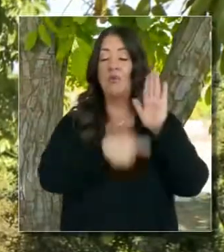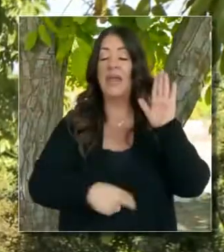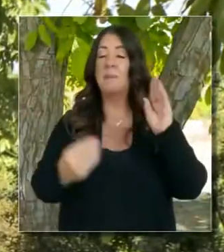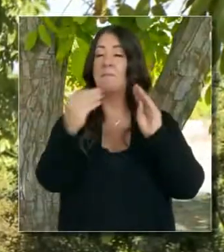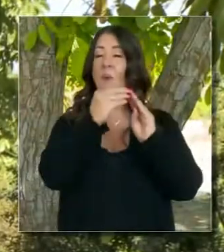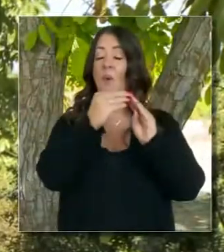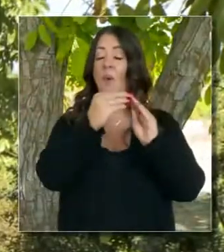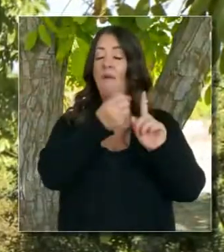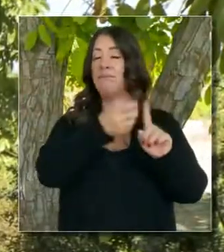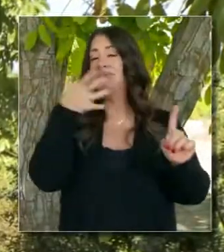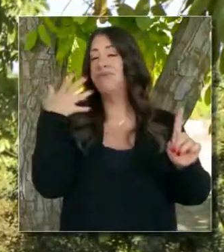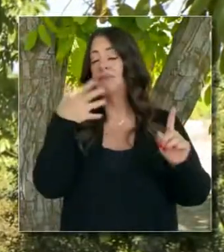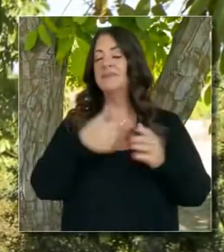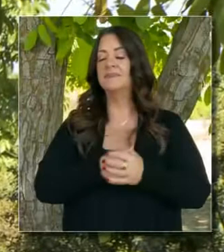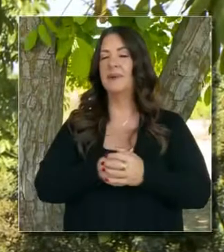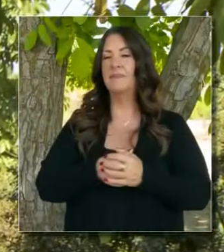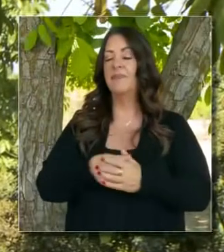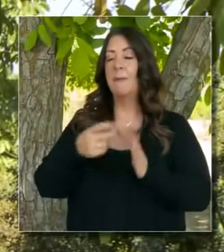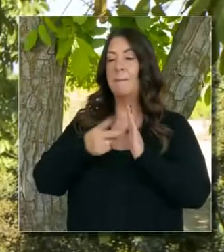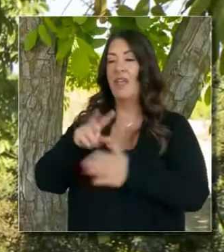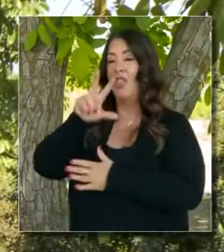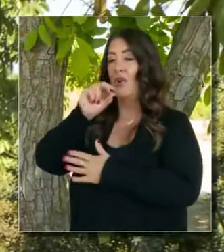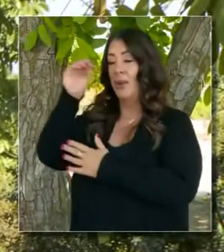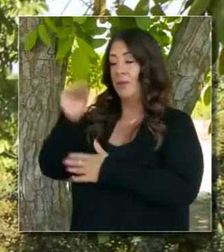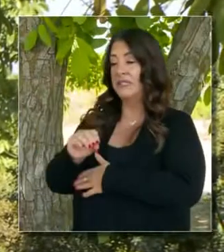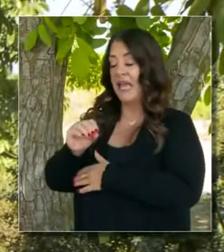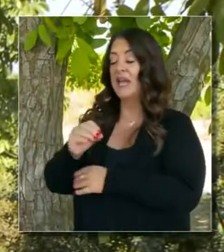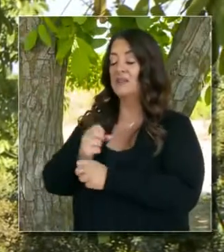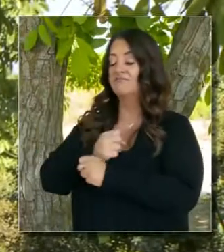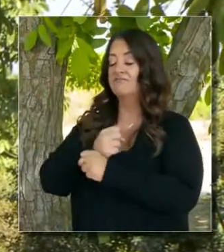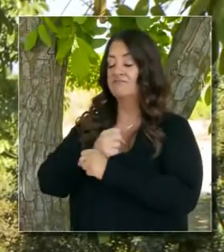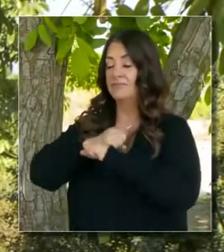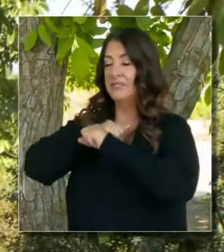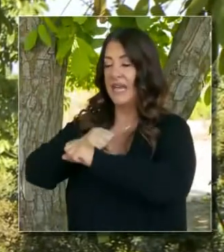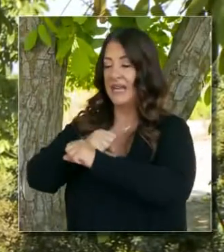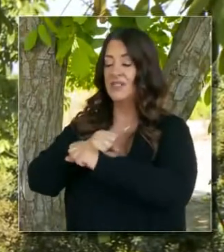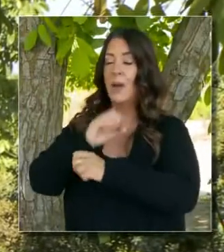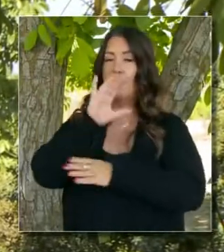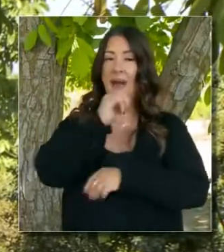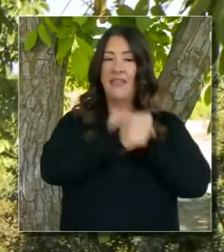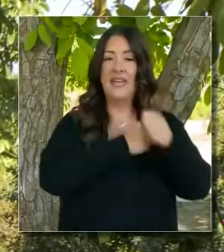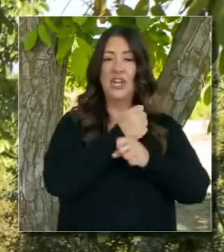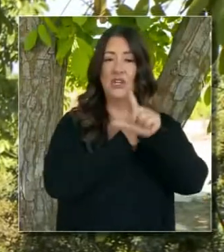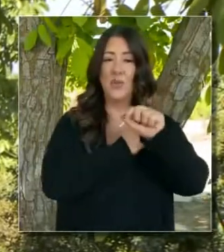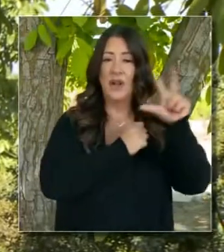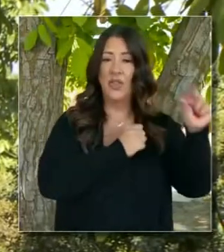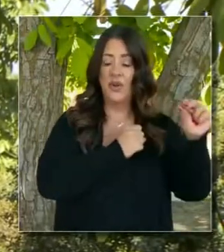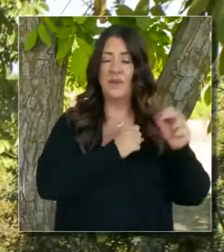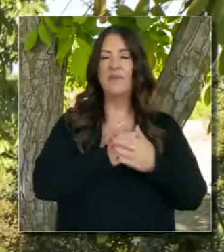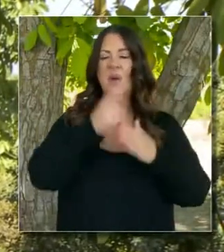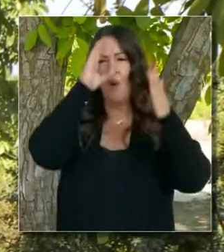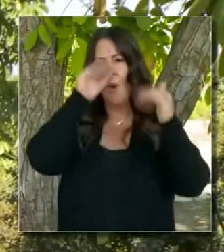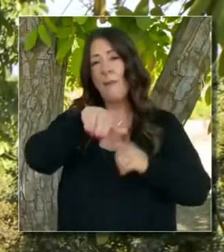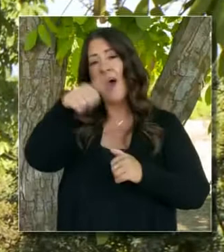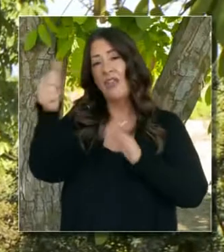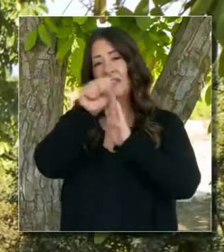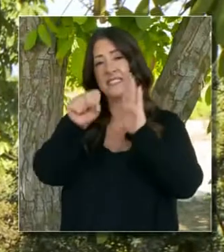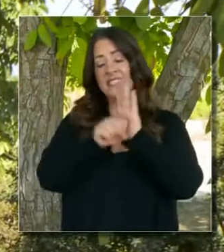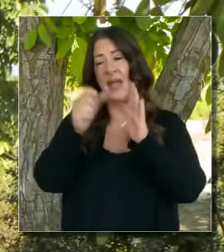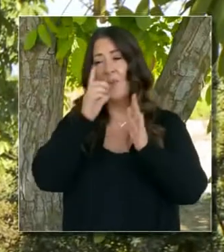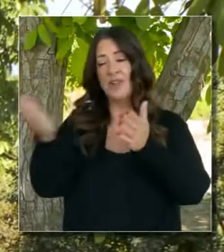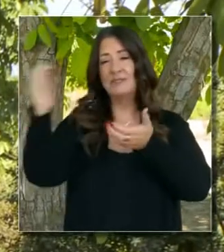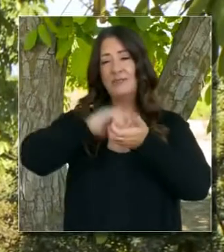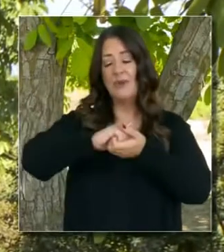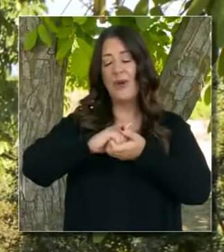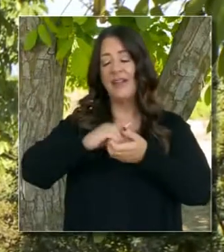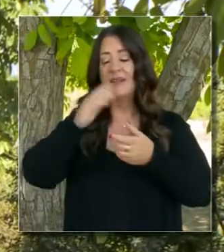prensa y los detalles de lo que avanzamos, pero 30 por 30. El Estado lo puede lograr. Veamos que otros estados adopten